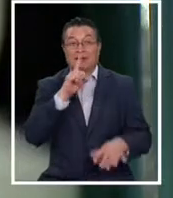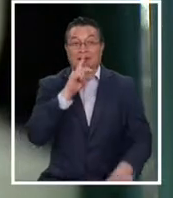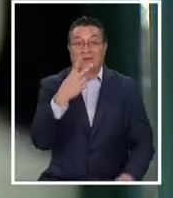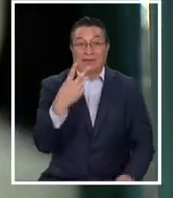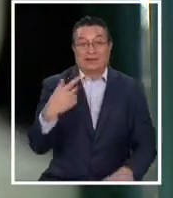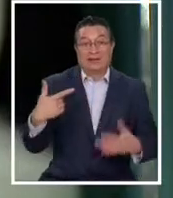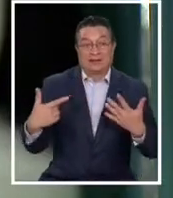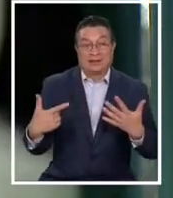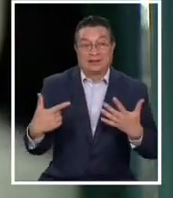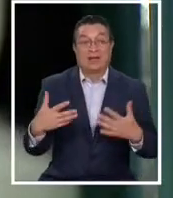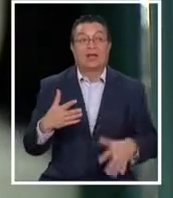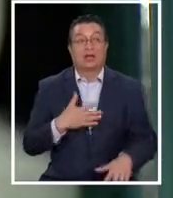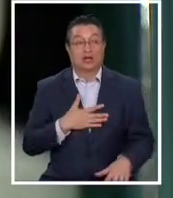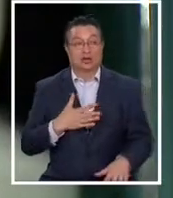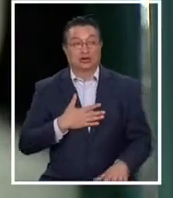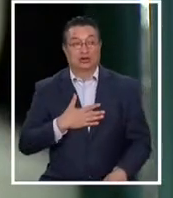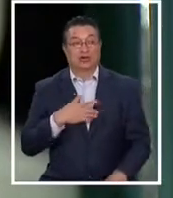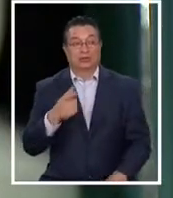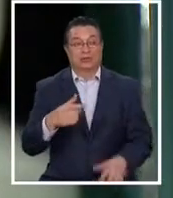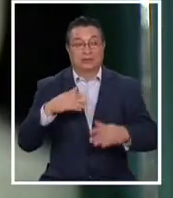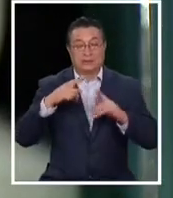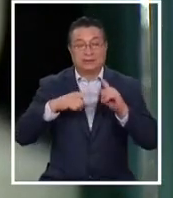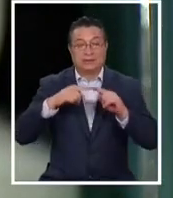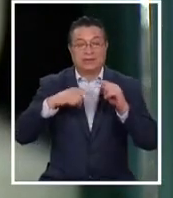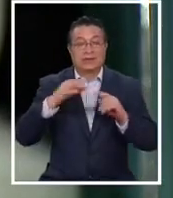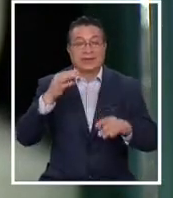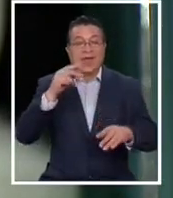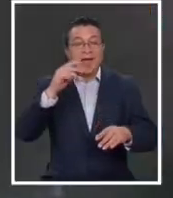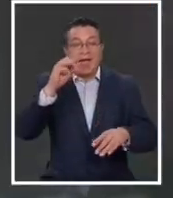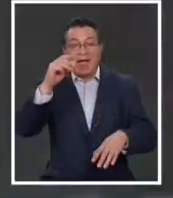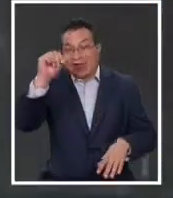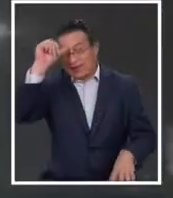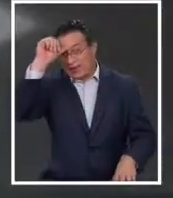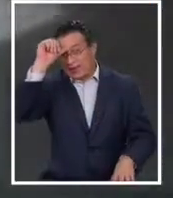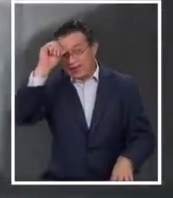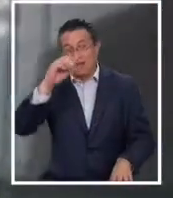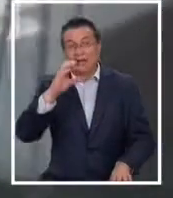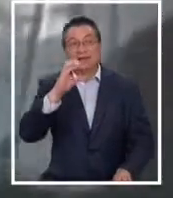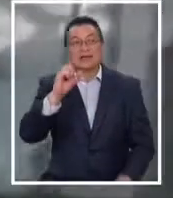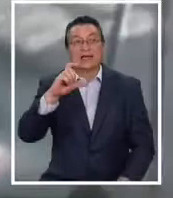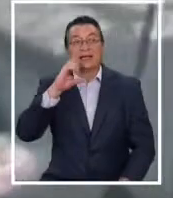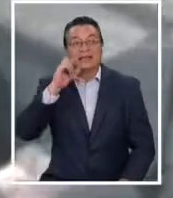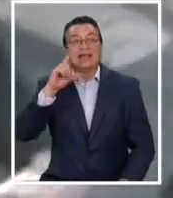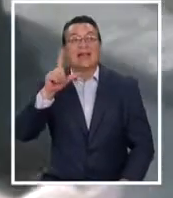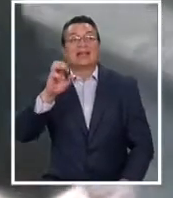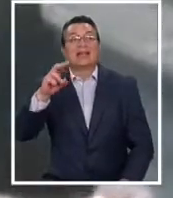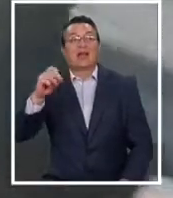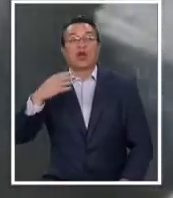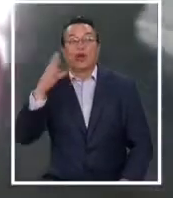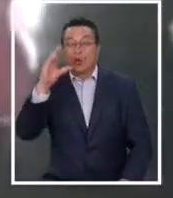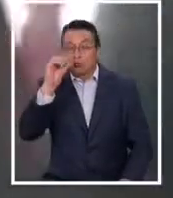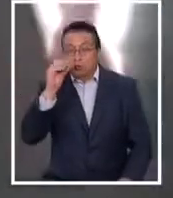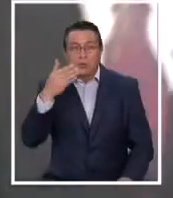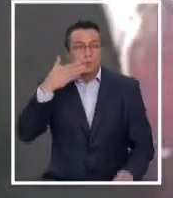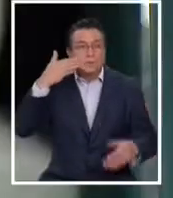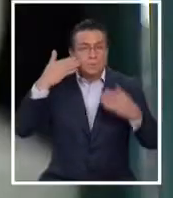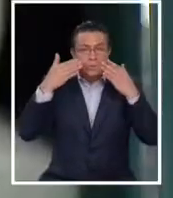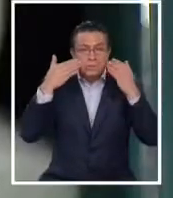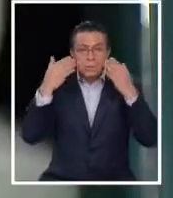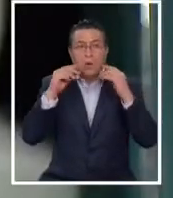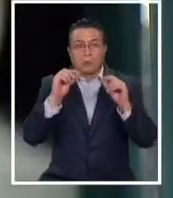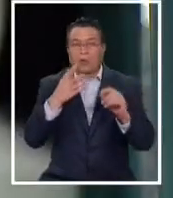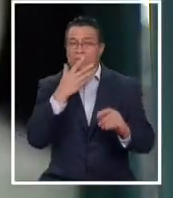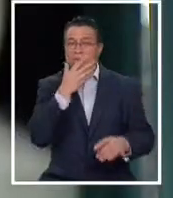y yo le puse la tierra india. A la Cecilia Serrano le pusimos un poco y le quedó lindo la piel a ella.